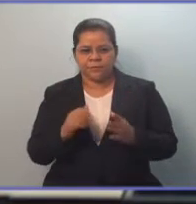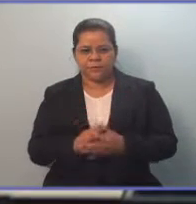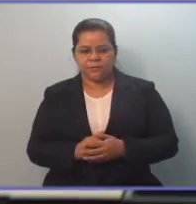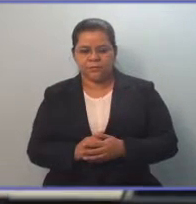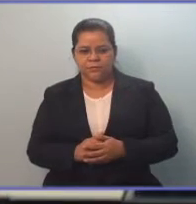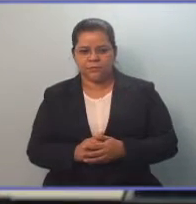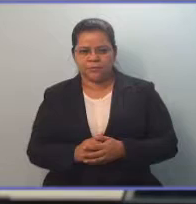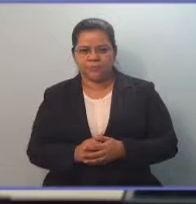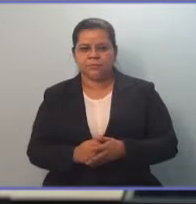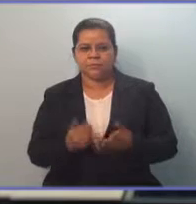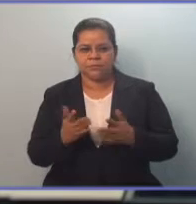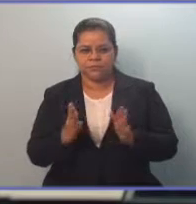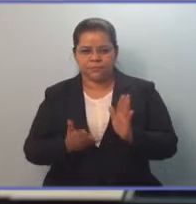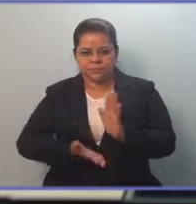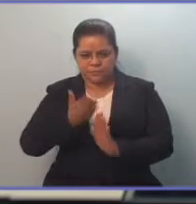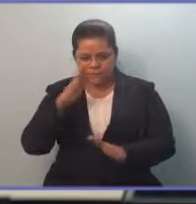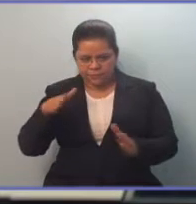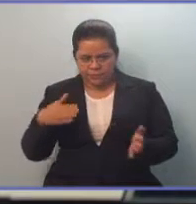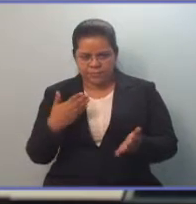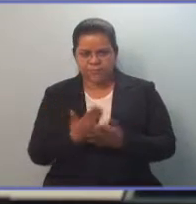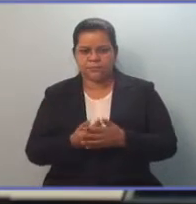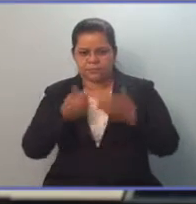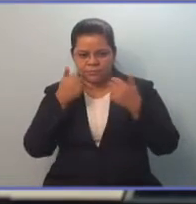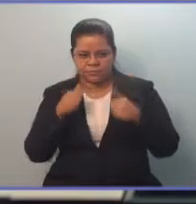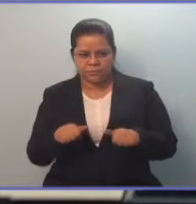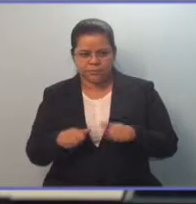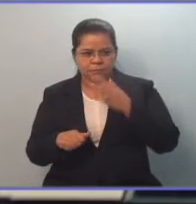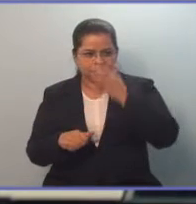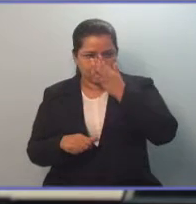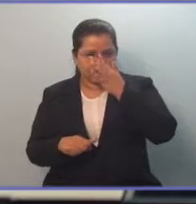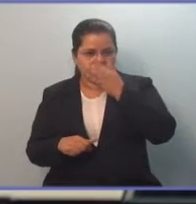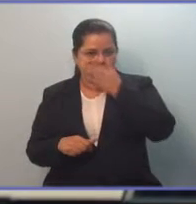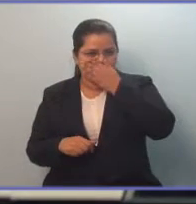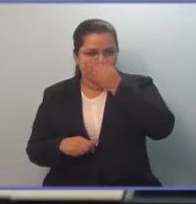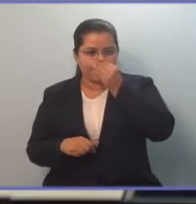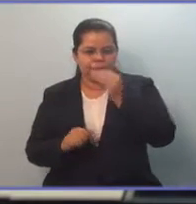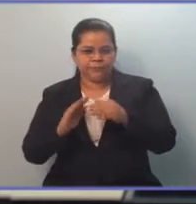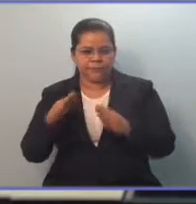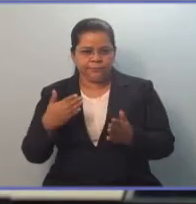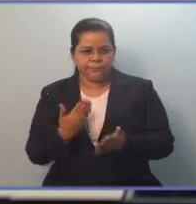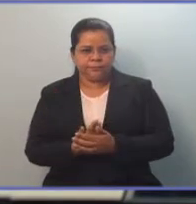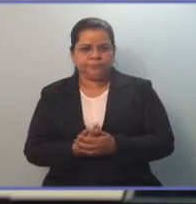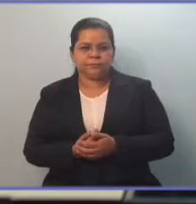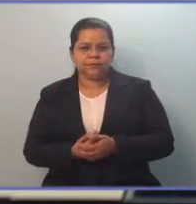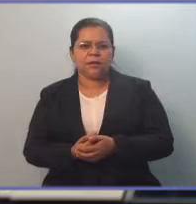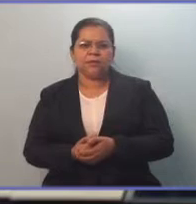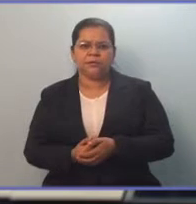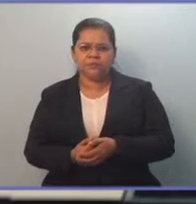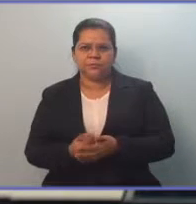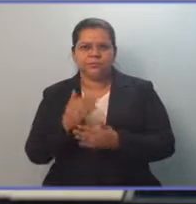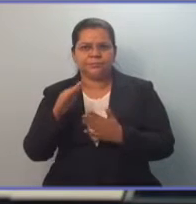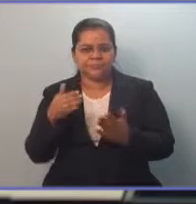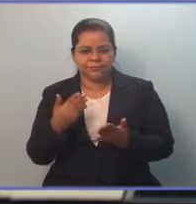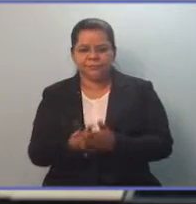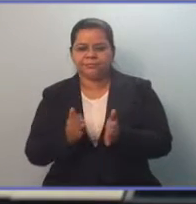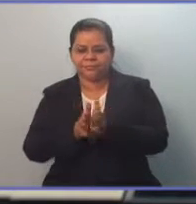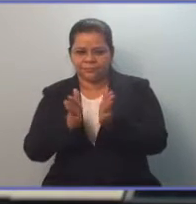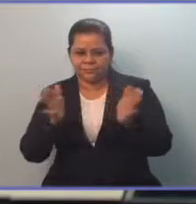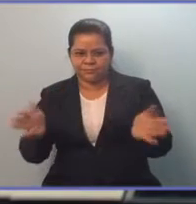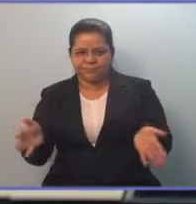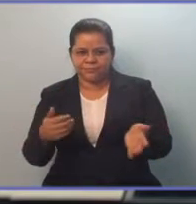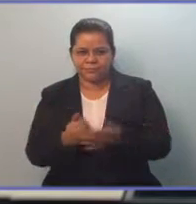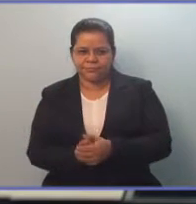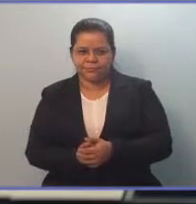reflexionar con la población es que, en general, es mejor